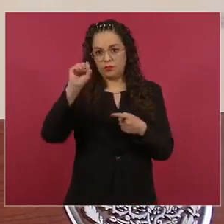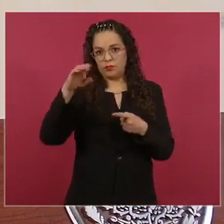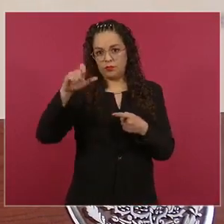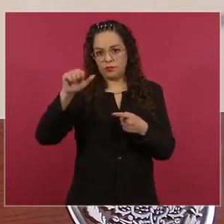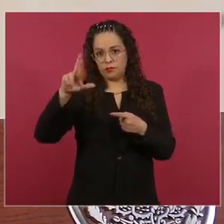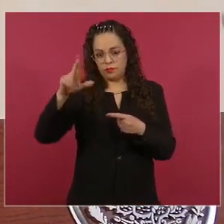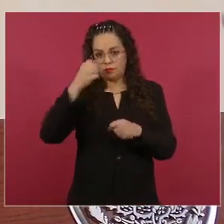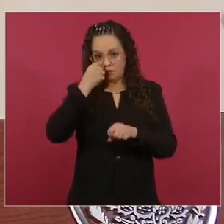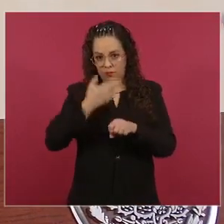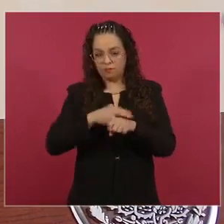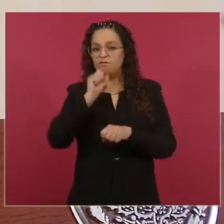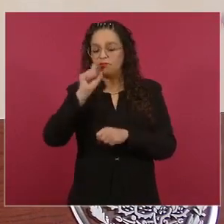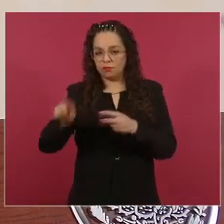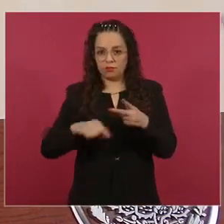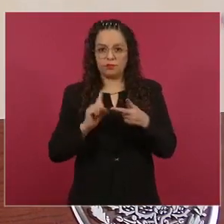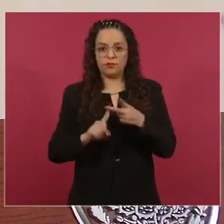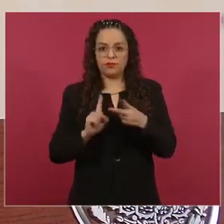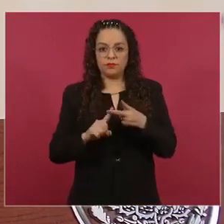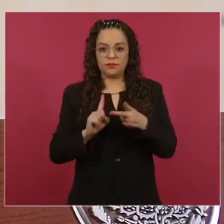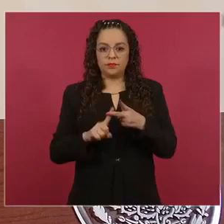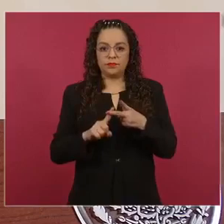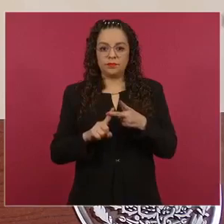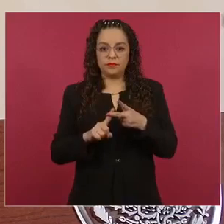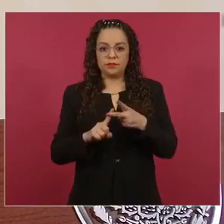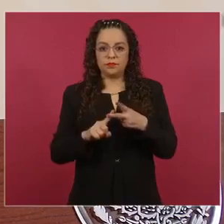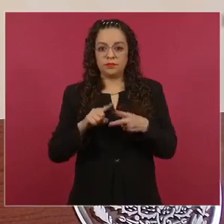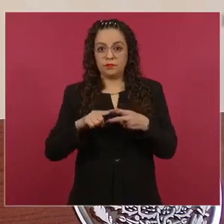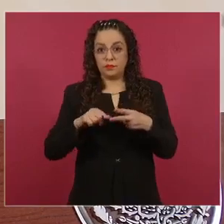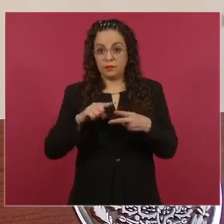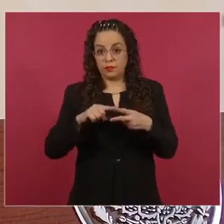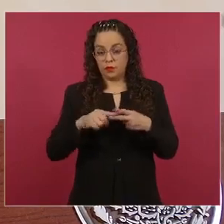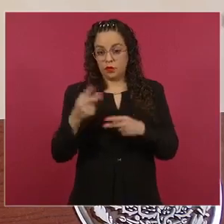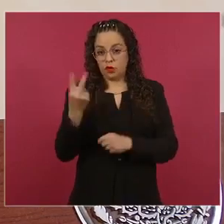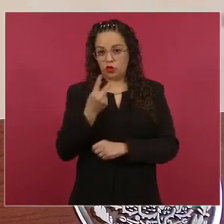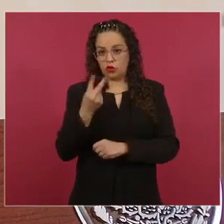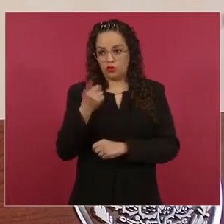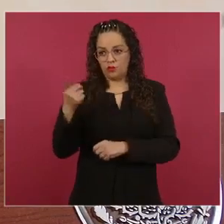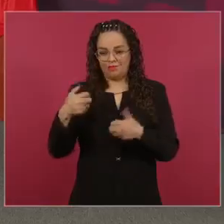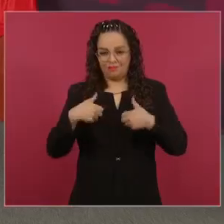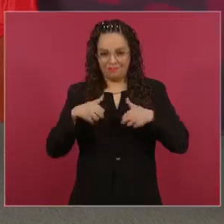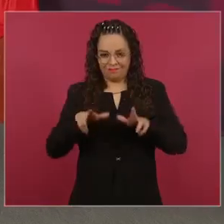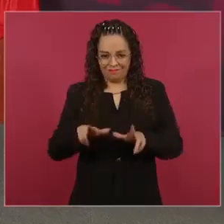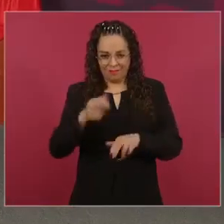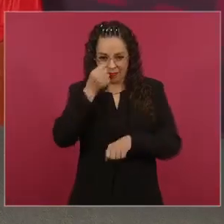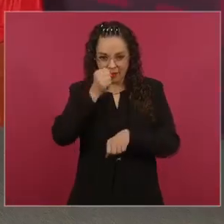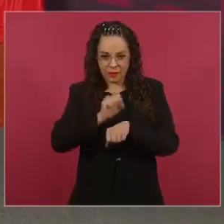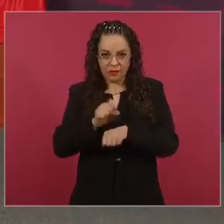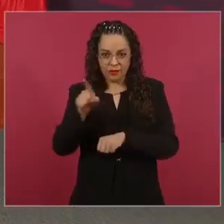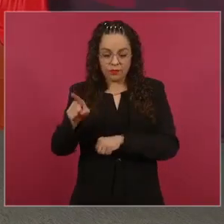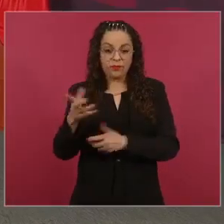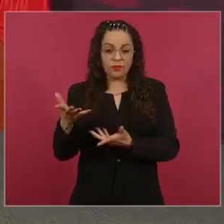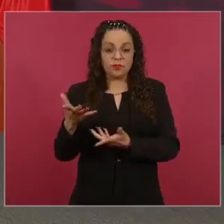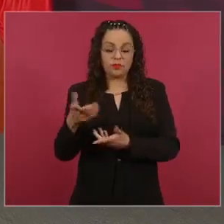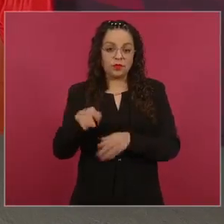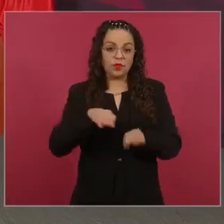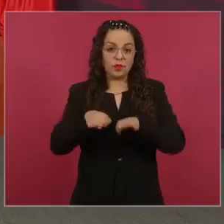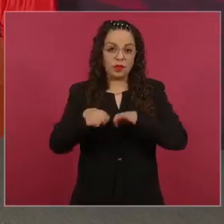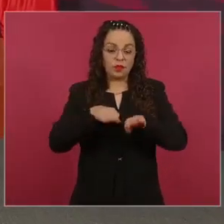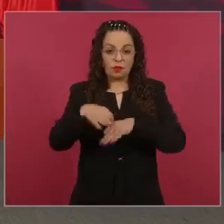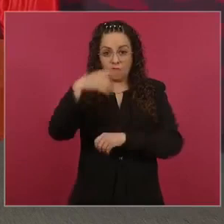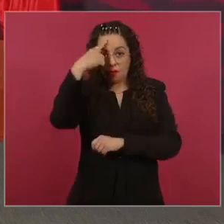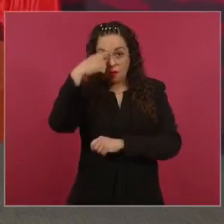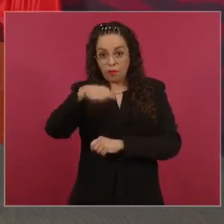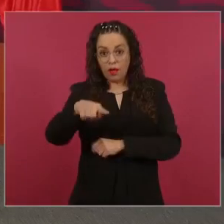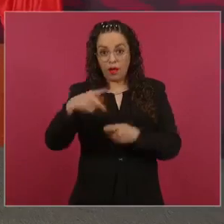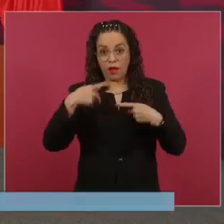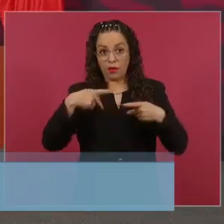inmediata de forma prioritaria a los estados afectados por la tormenta tropical Max y el huracán Lidia, entre estos